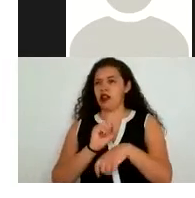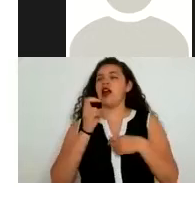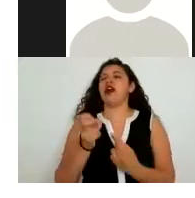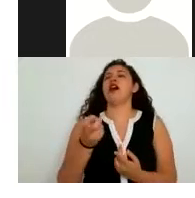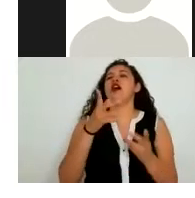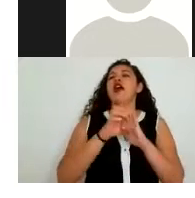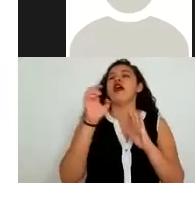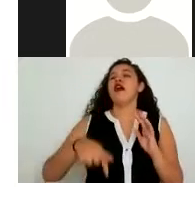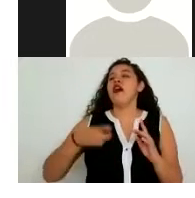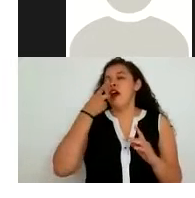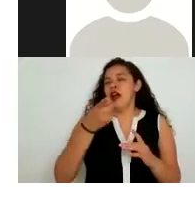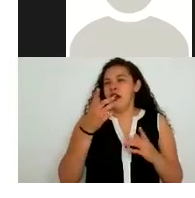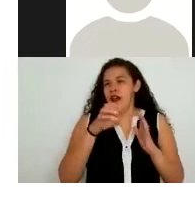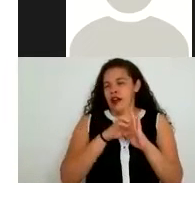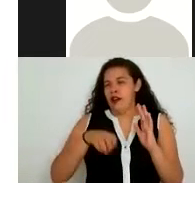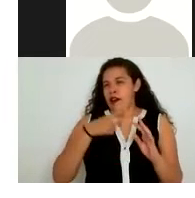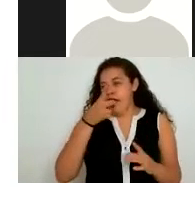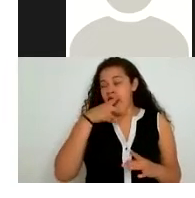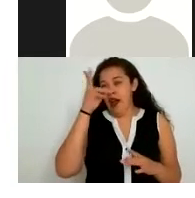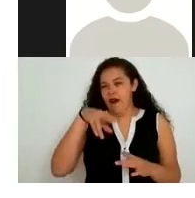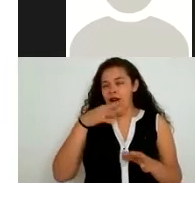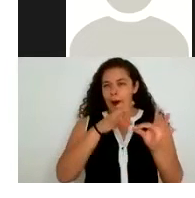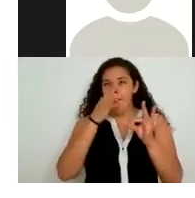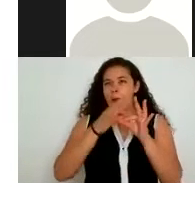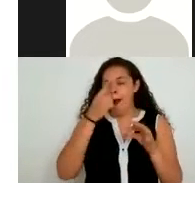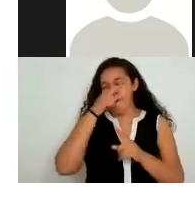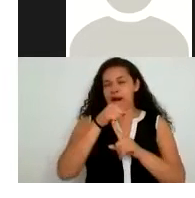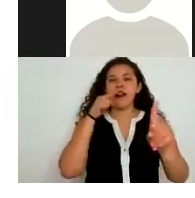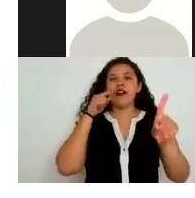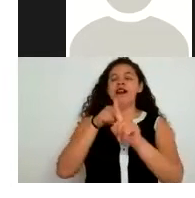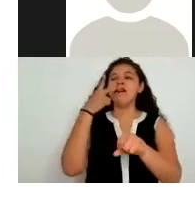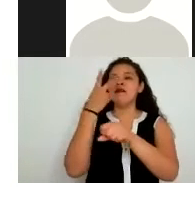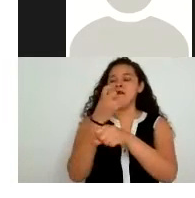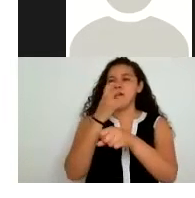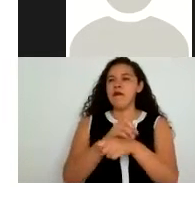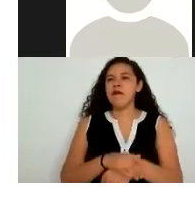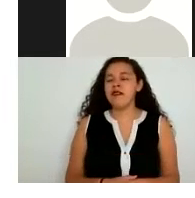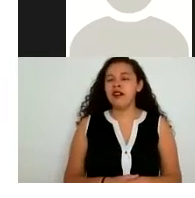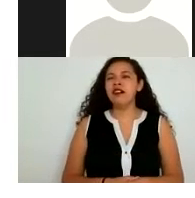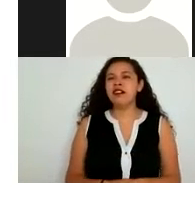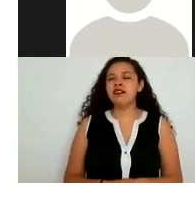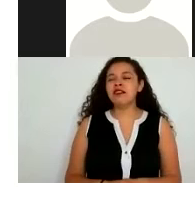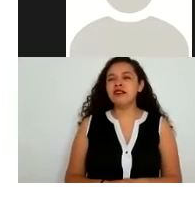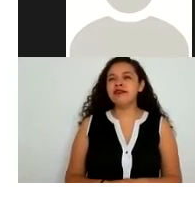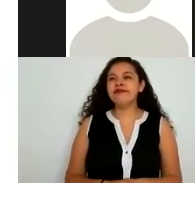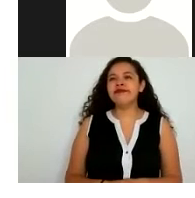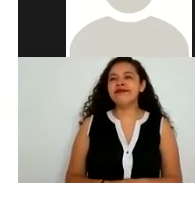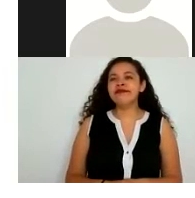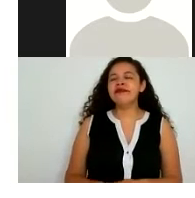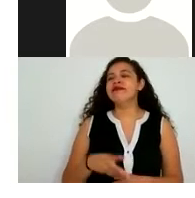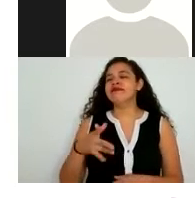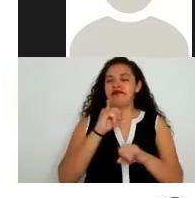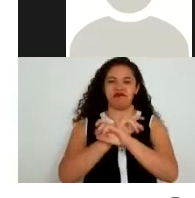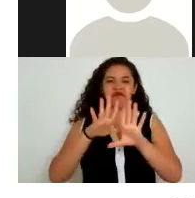mencionar Nancy está perfecto para el tema de la finalidad secundaria ¿no? el envío se está se está mandando tu información no